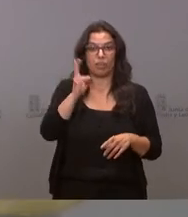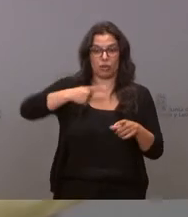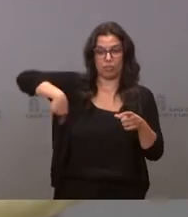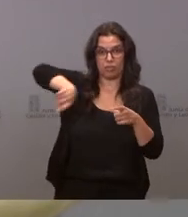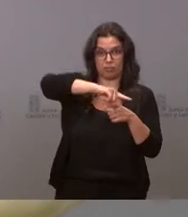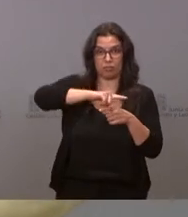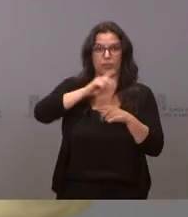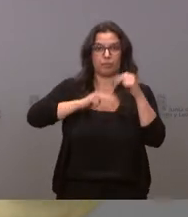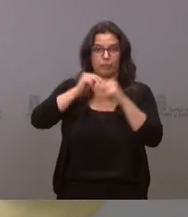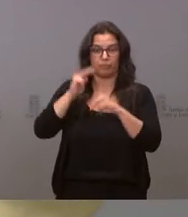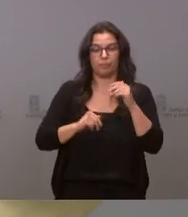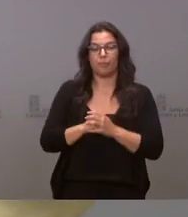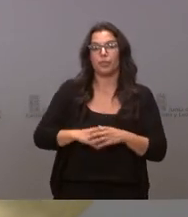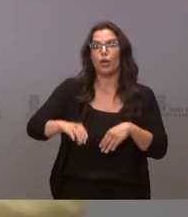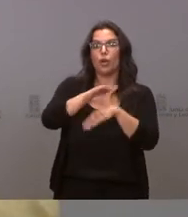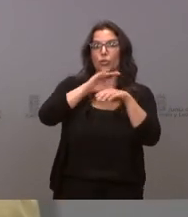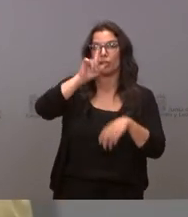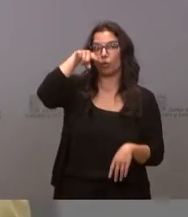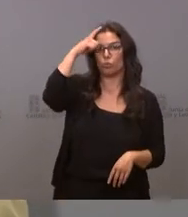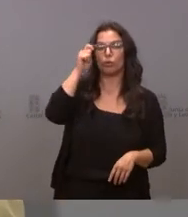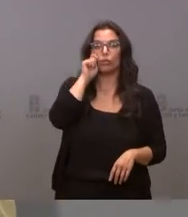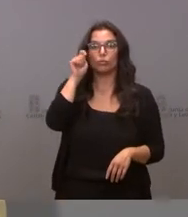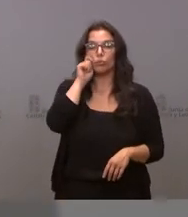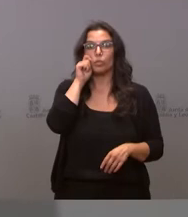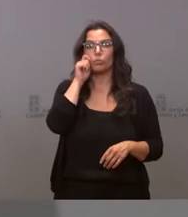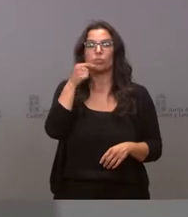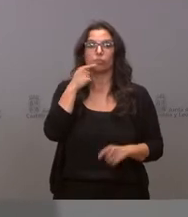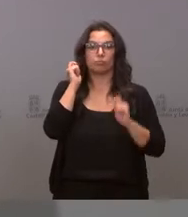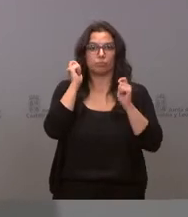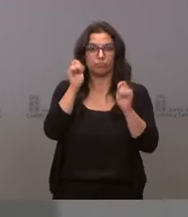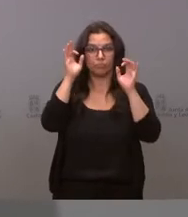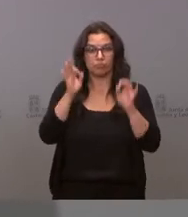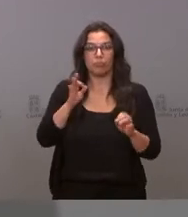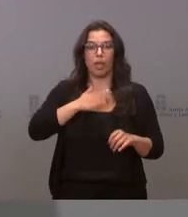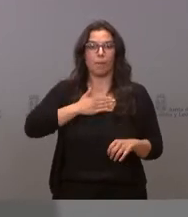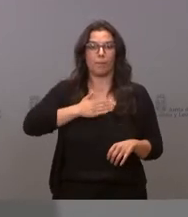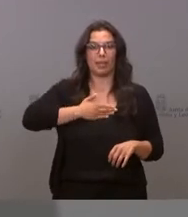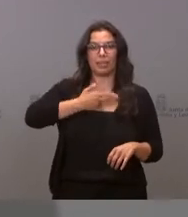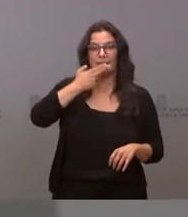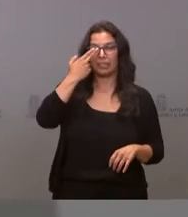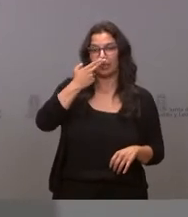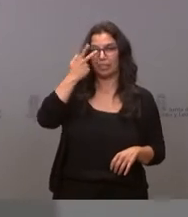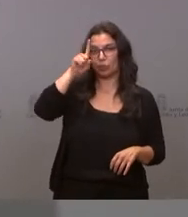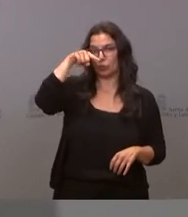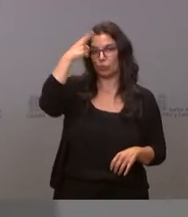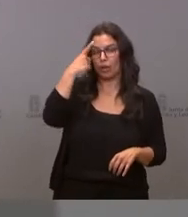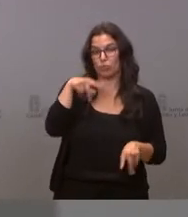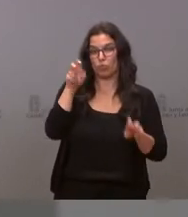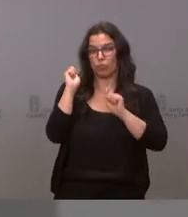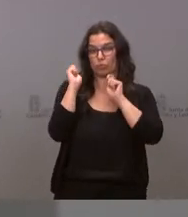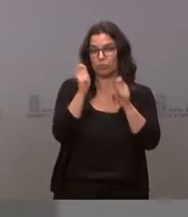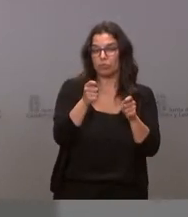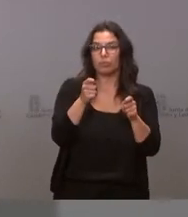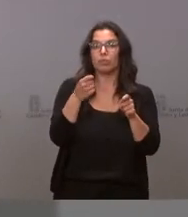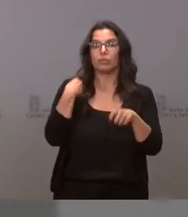La Consejería de Cultura y Turismo declara nuevamente una nueva declaración de bien de interés cultural